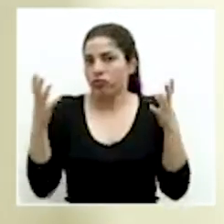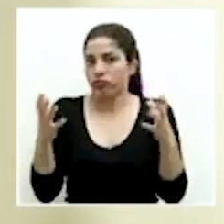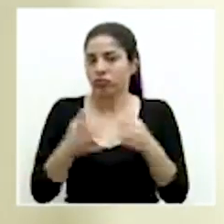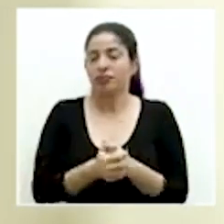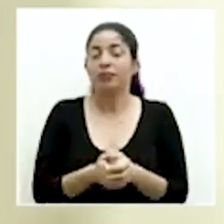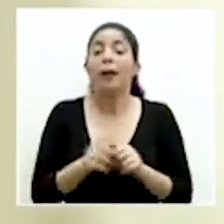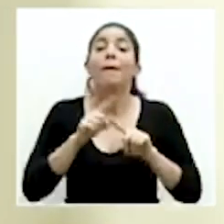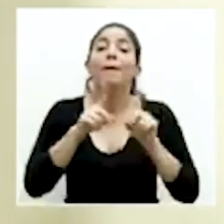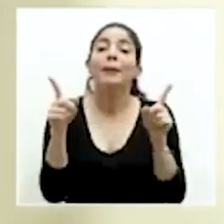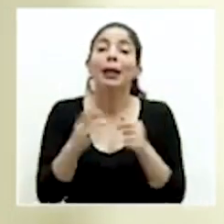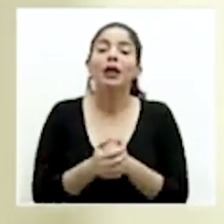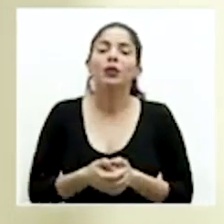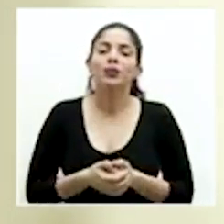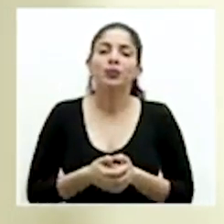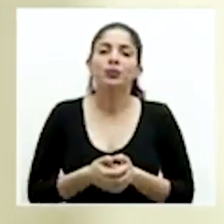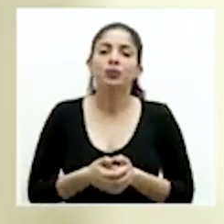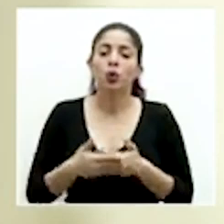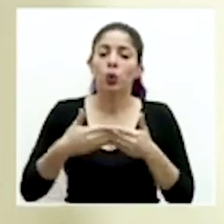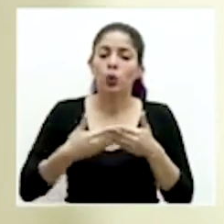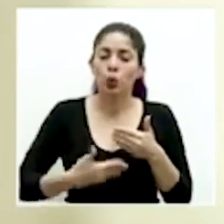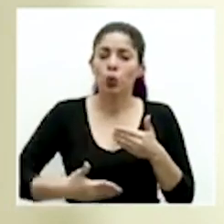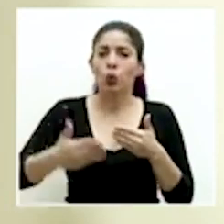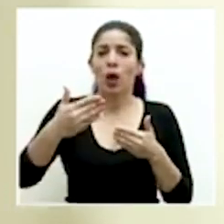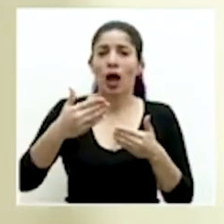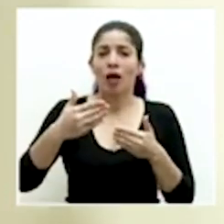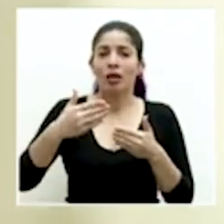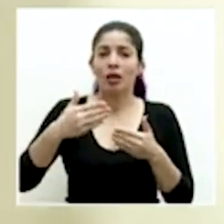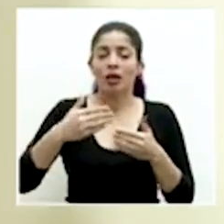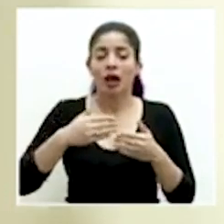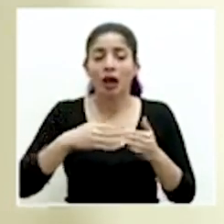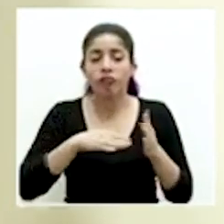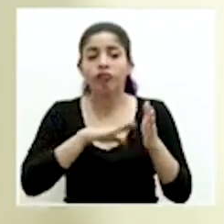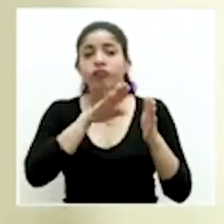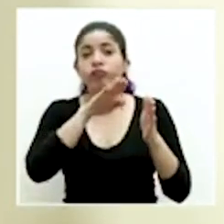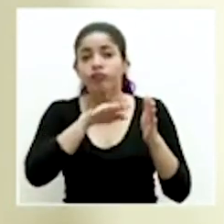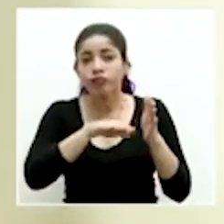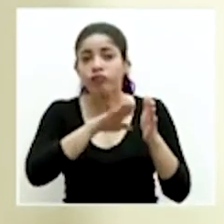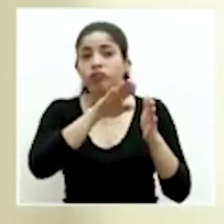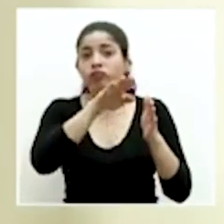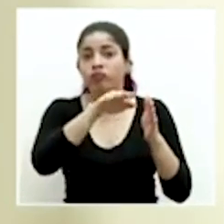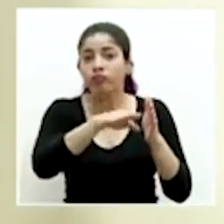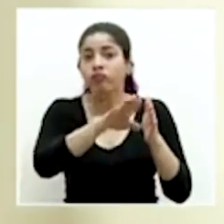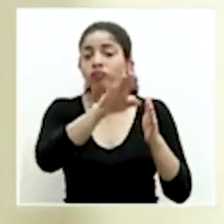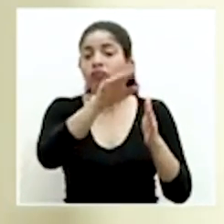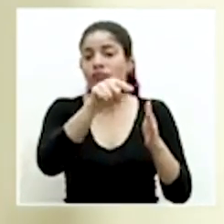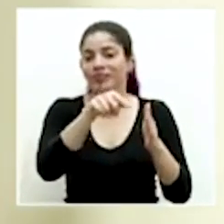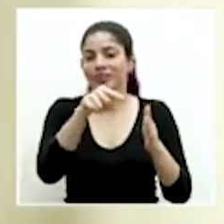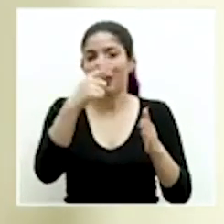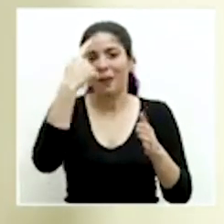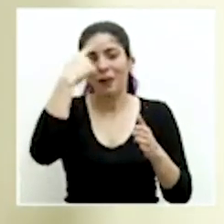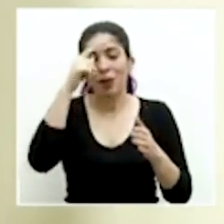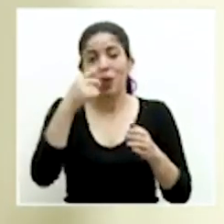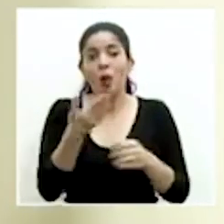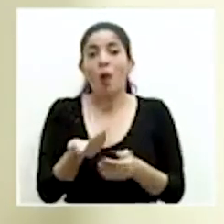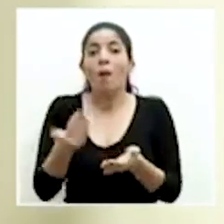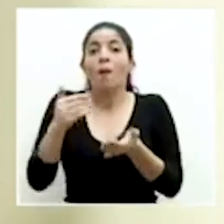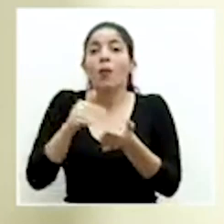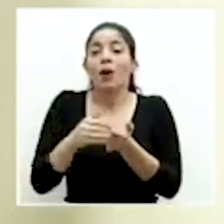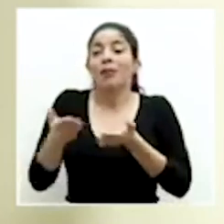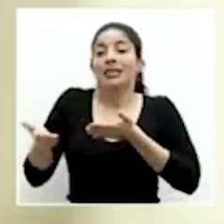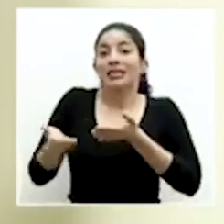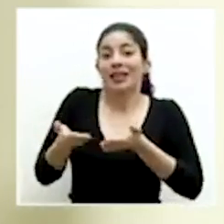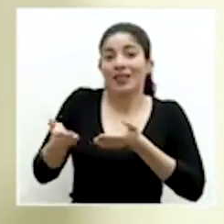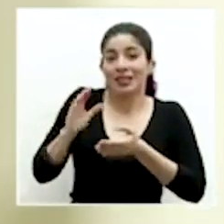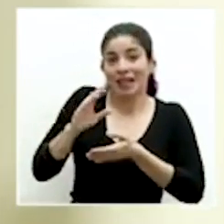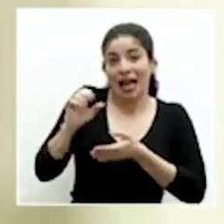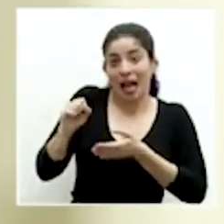durante la evolución que vendrá de una, digamos, restablecimiento de servicios